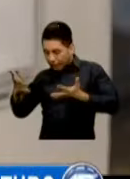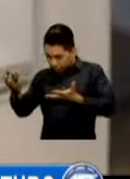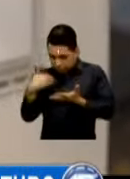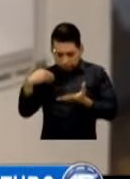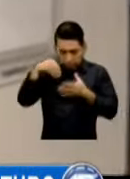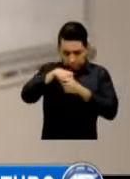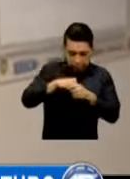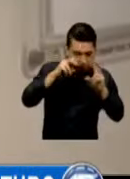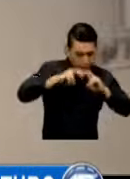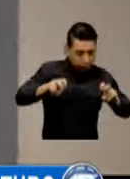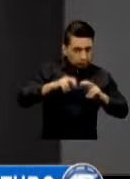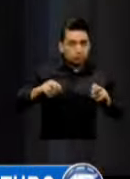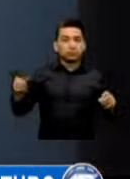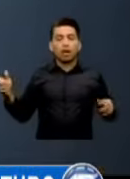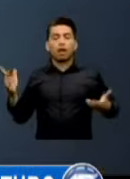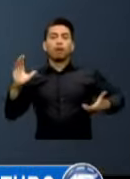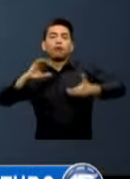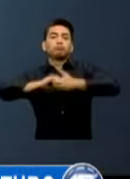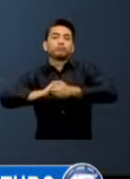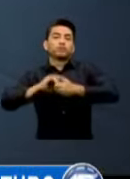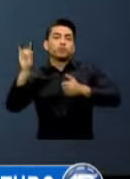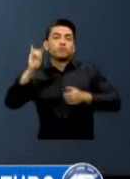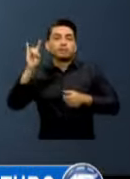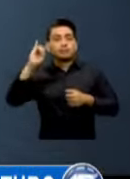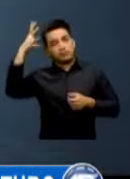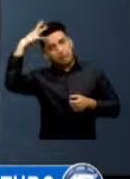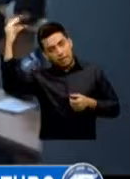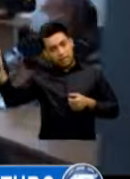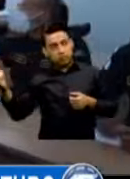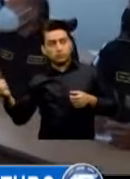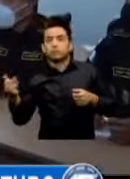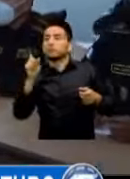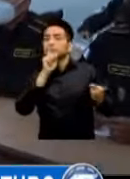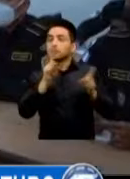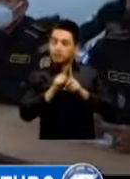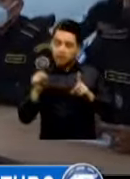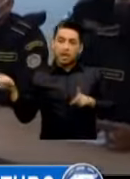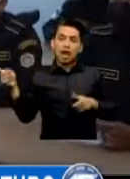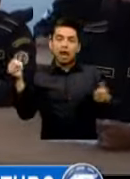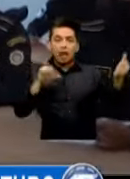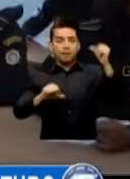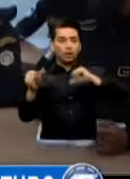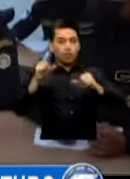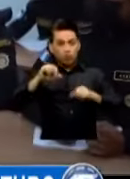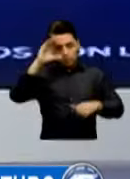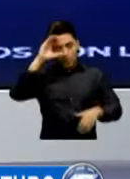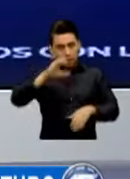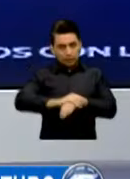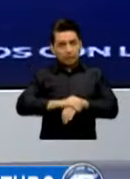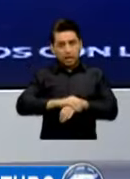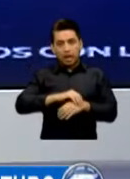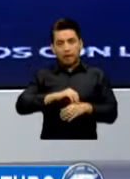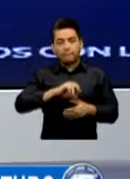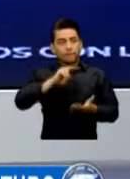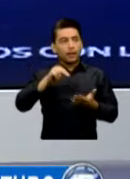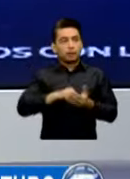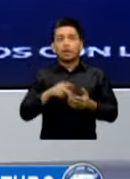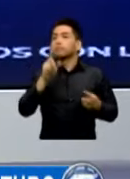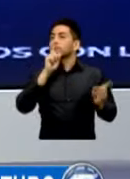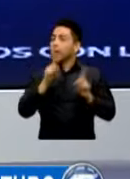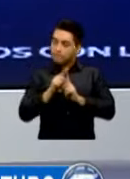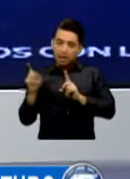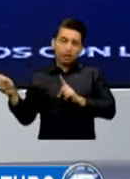Carlos También Los Laboratorios De La Policía Se Les Prestan A Los Estudiantes Criminalística De La Unidad De San Carlos